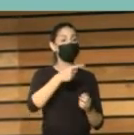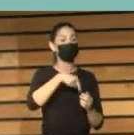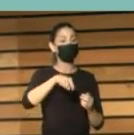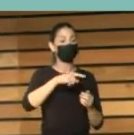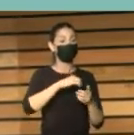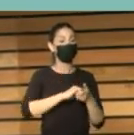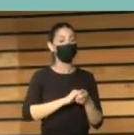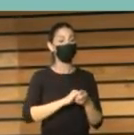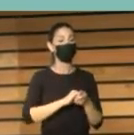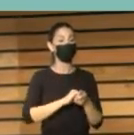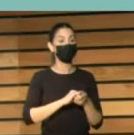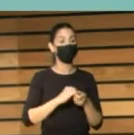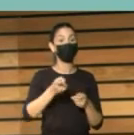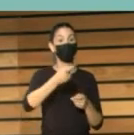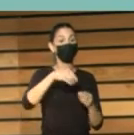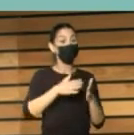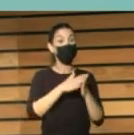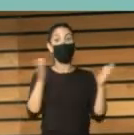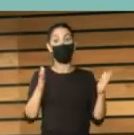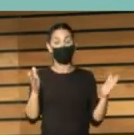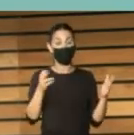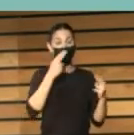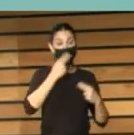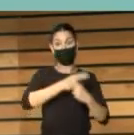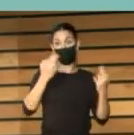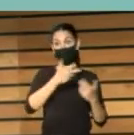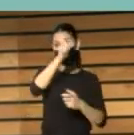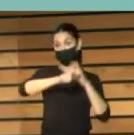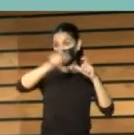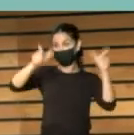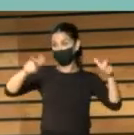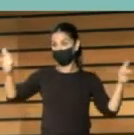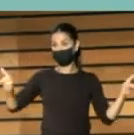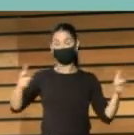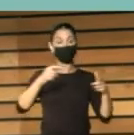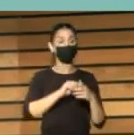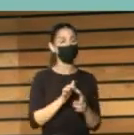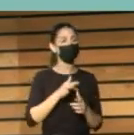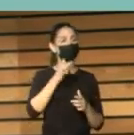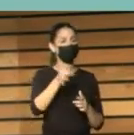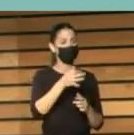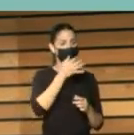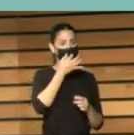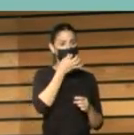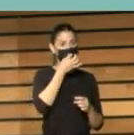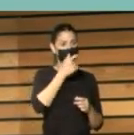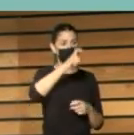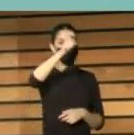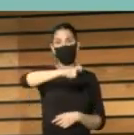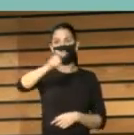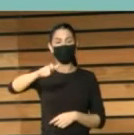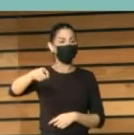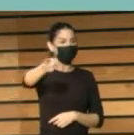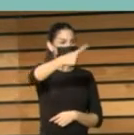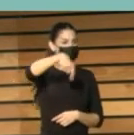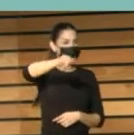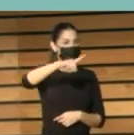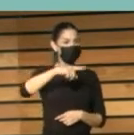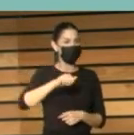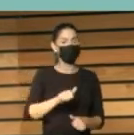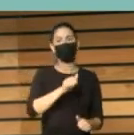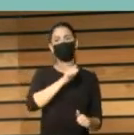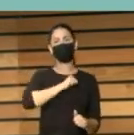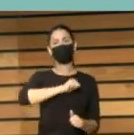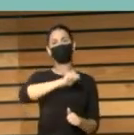servicios abiertos al público porque entendíamos que era una obligación y nos debíamos, además, a una ciudadanía que estaba esperando, bueno,